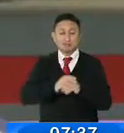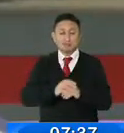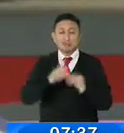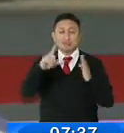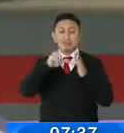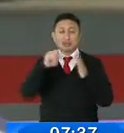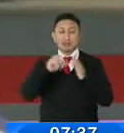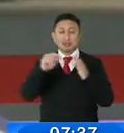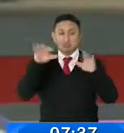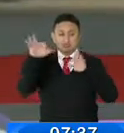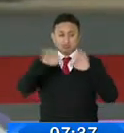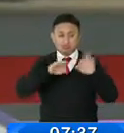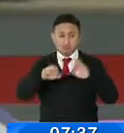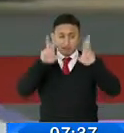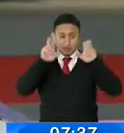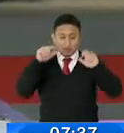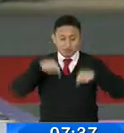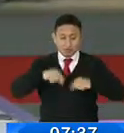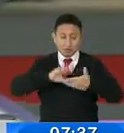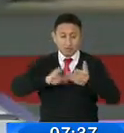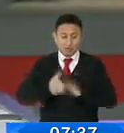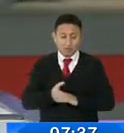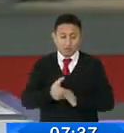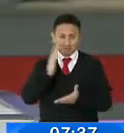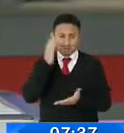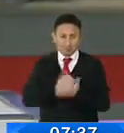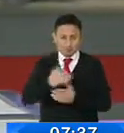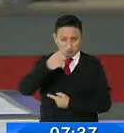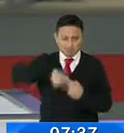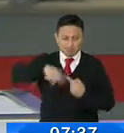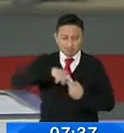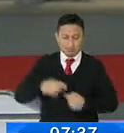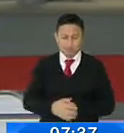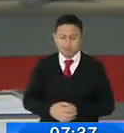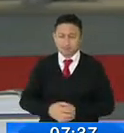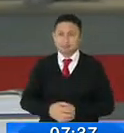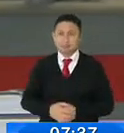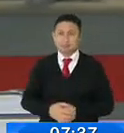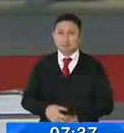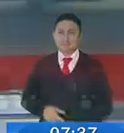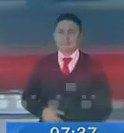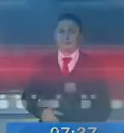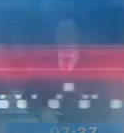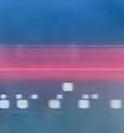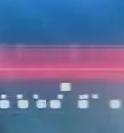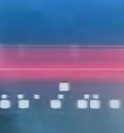hablando de estos temas importantes para la comunidad tiempo una pausa nosotros ya venimos Gracias por ver el Gracias.